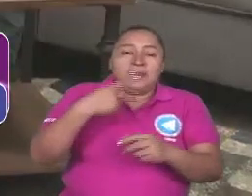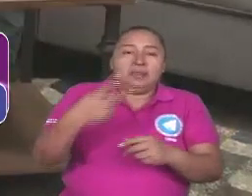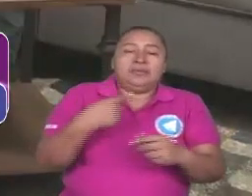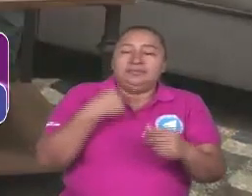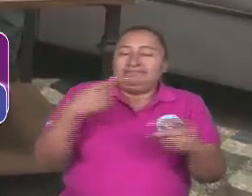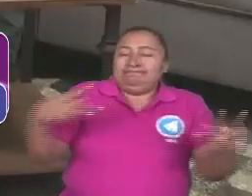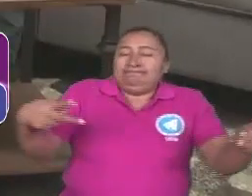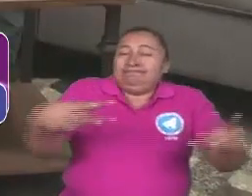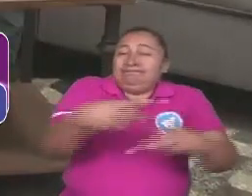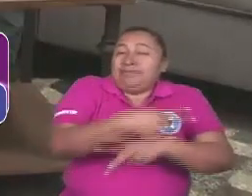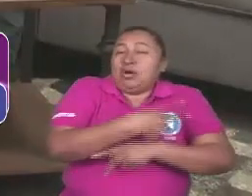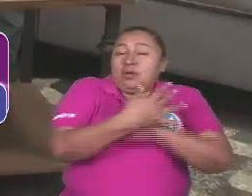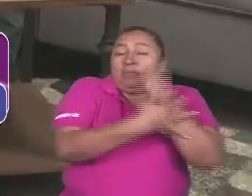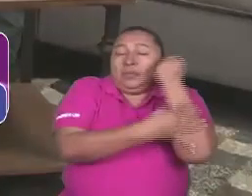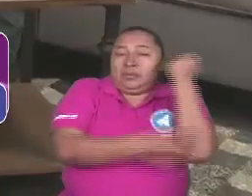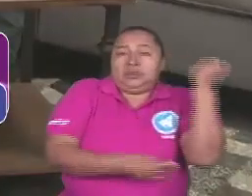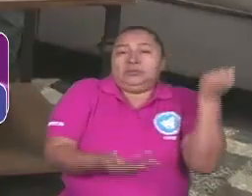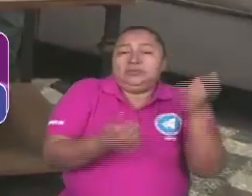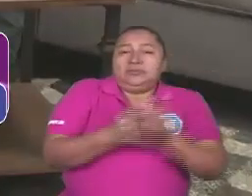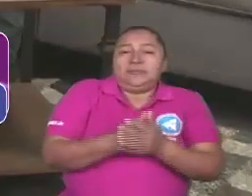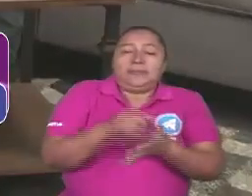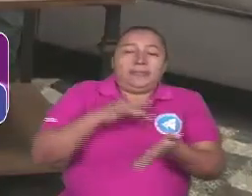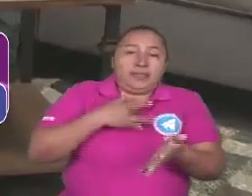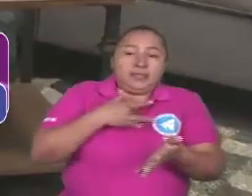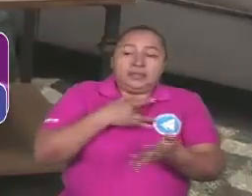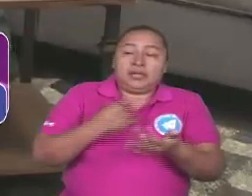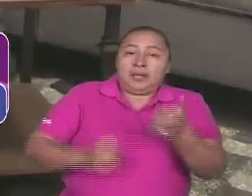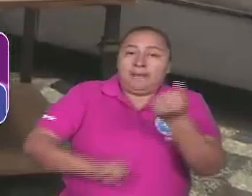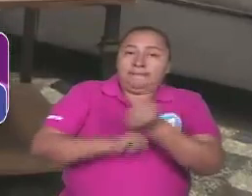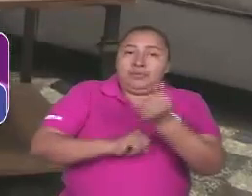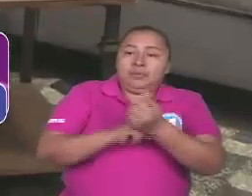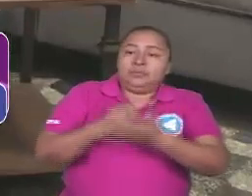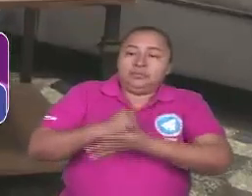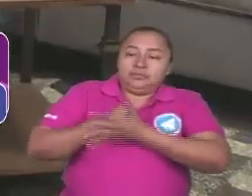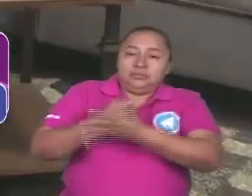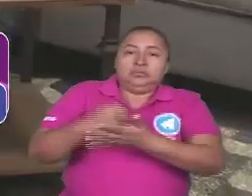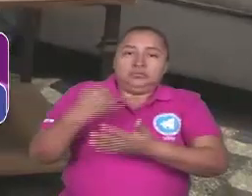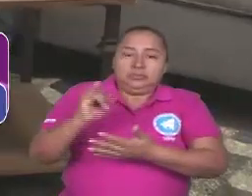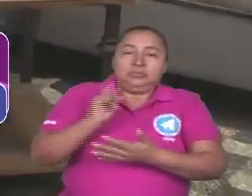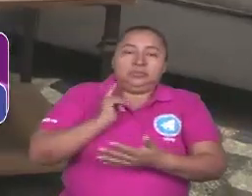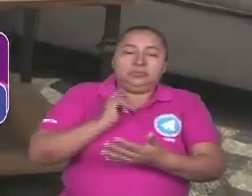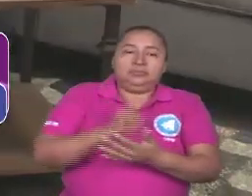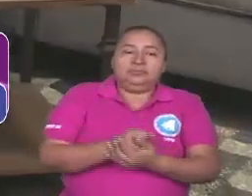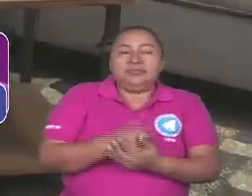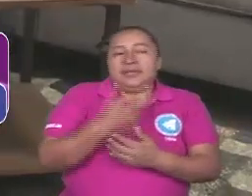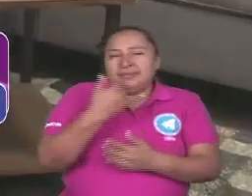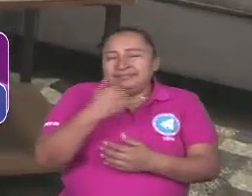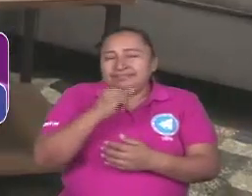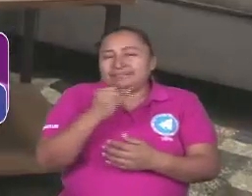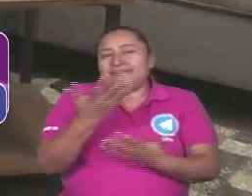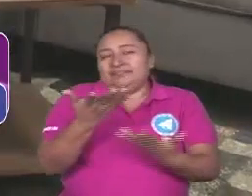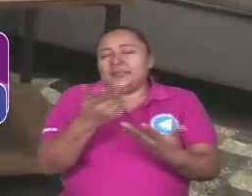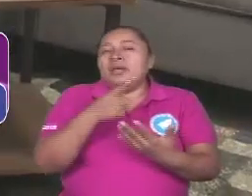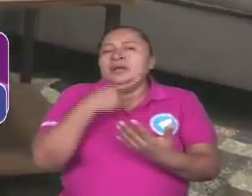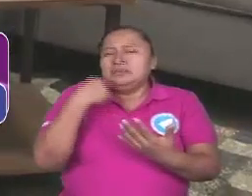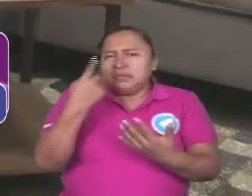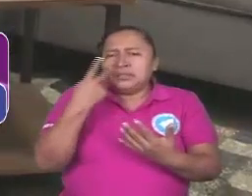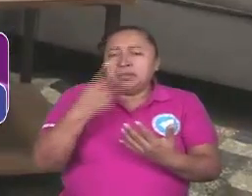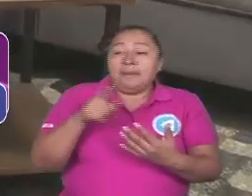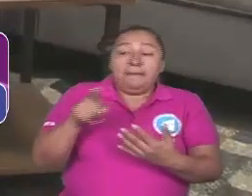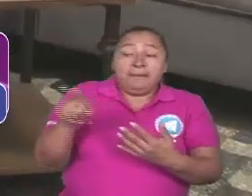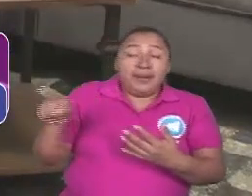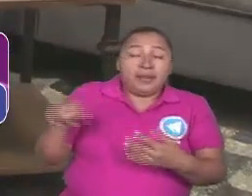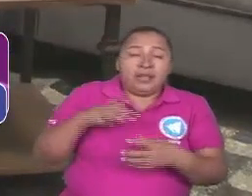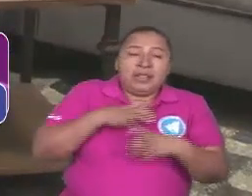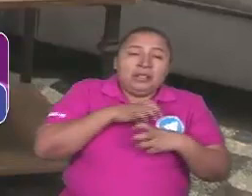dice claramente, extrema pobreza. Necesitan apoyo de asistencia. Así es. Evidentemente el dolor para